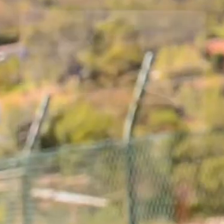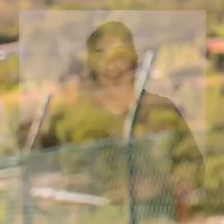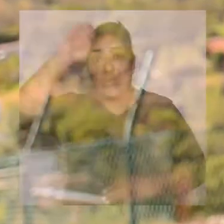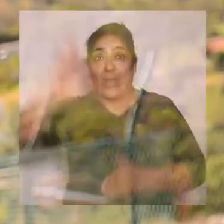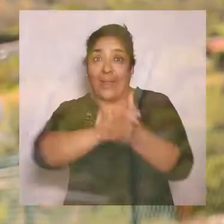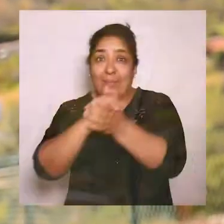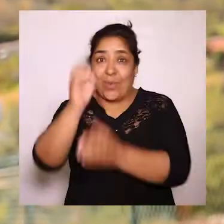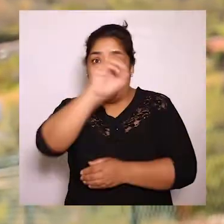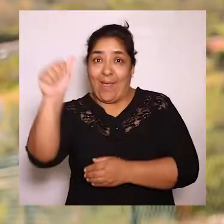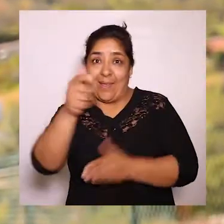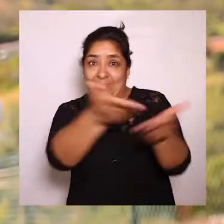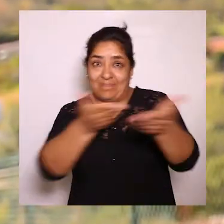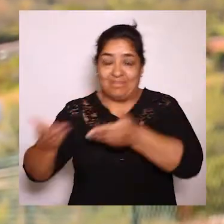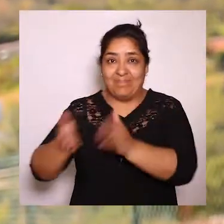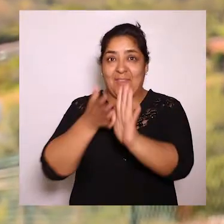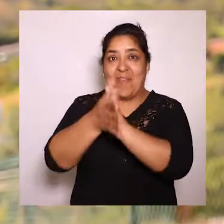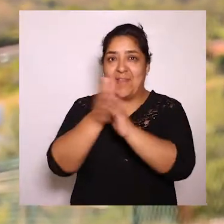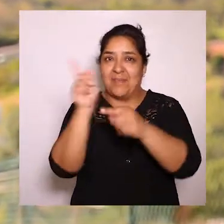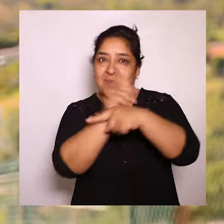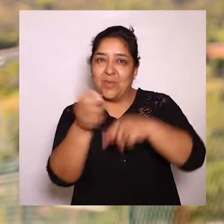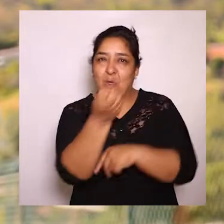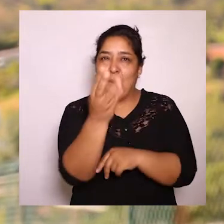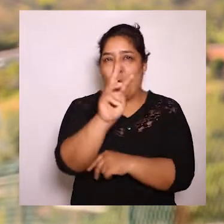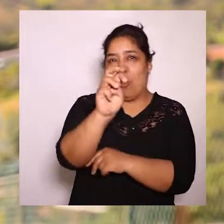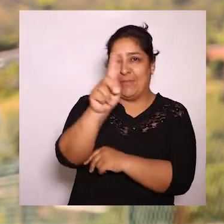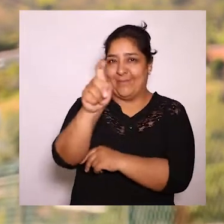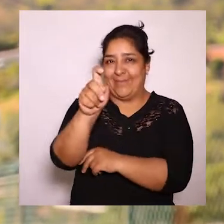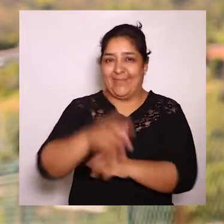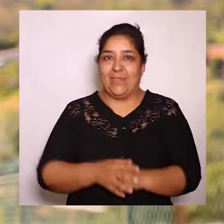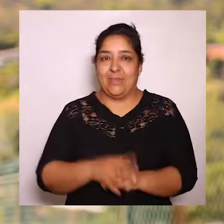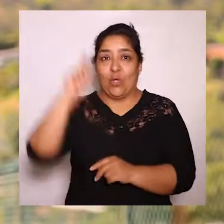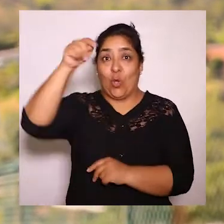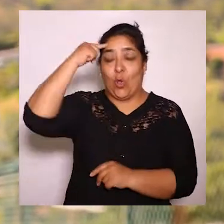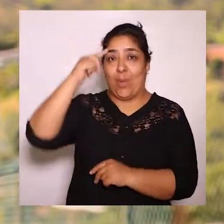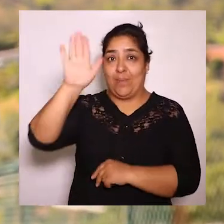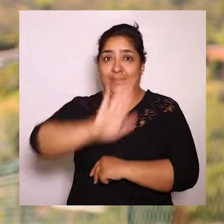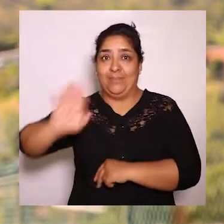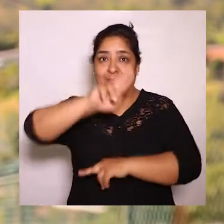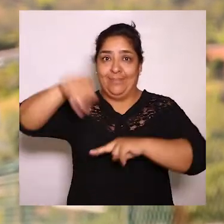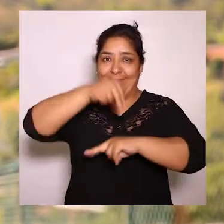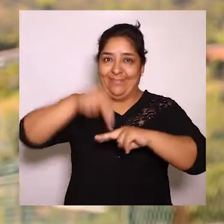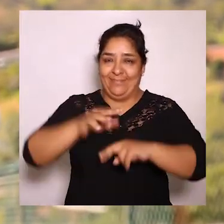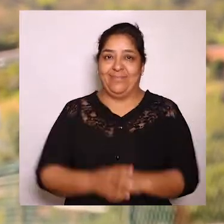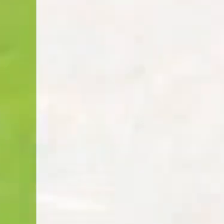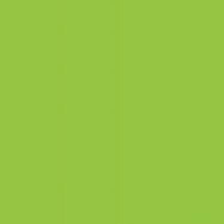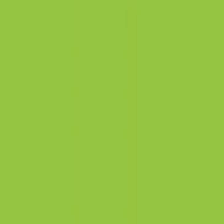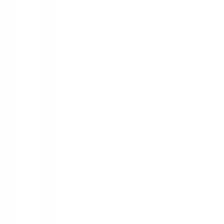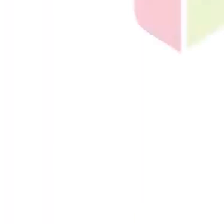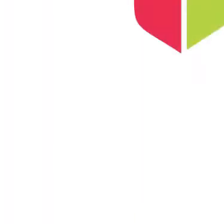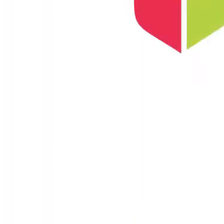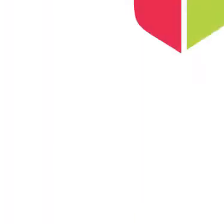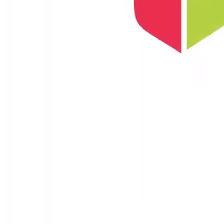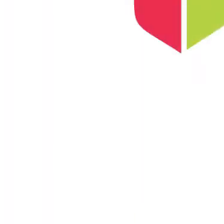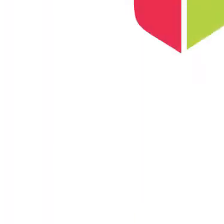Hola amigos y amigas, bienvenidos a este nuestro informe semanal número 86 de la gobernación del departamento de Nariño.